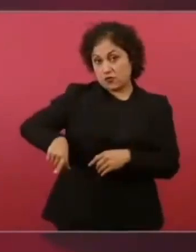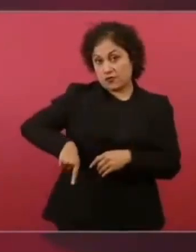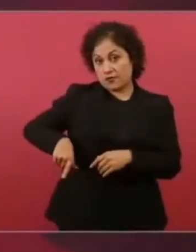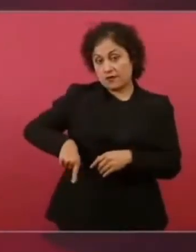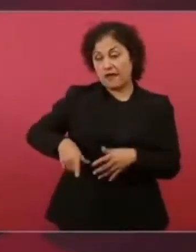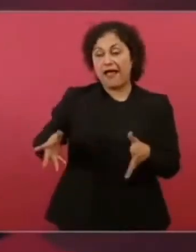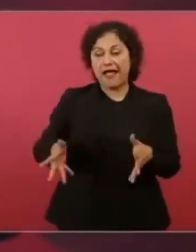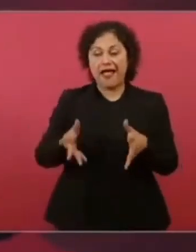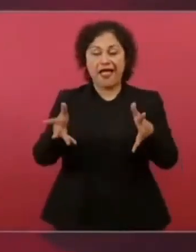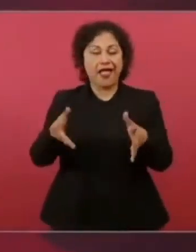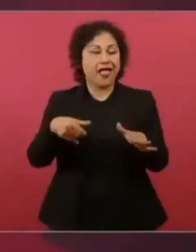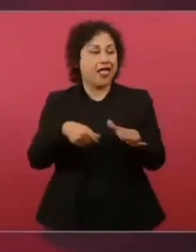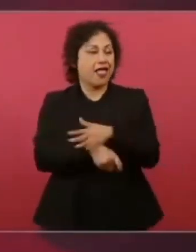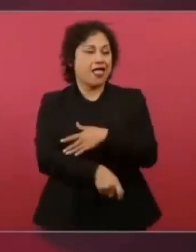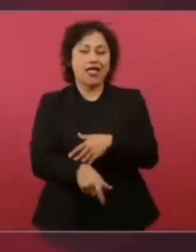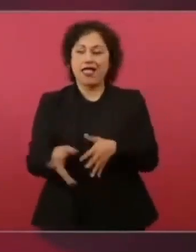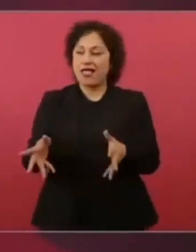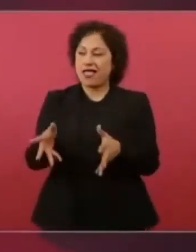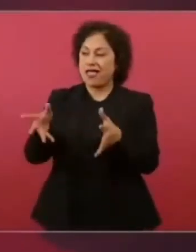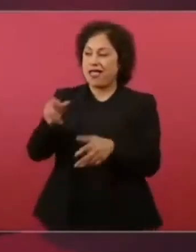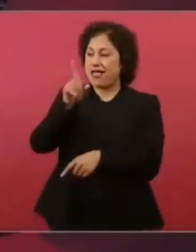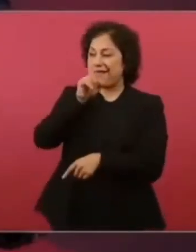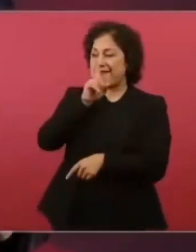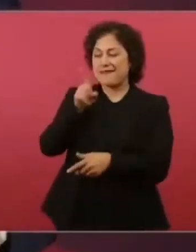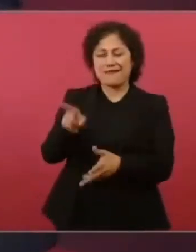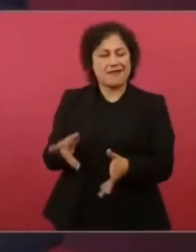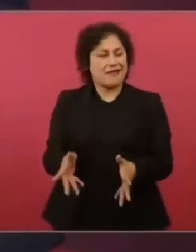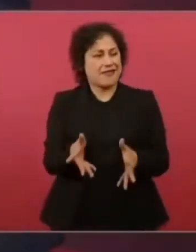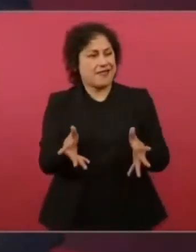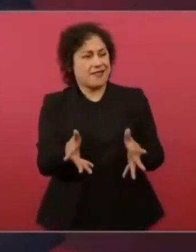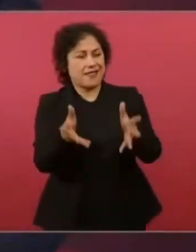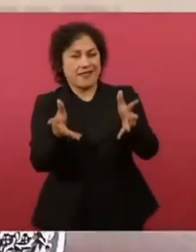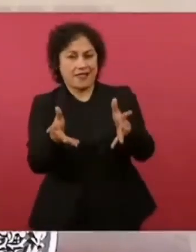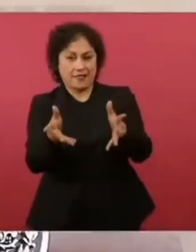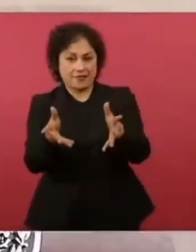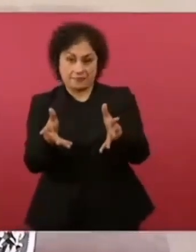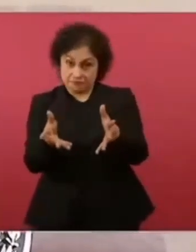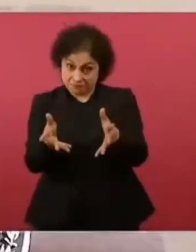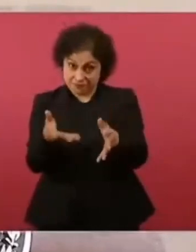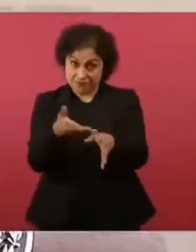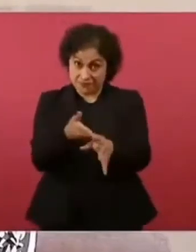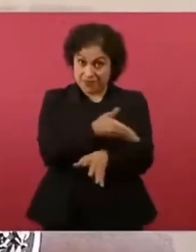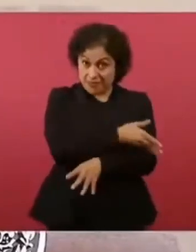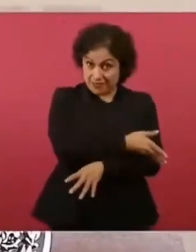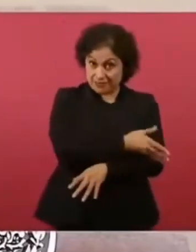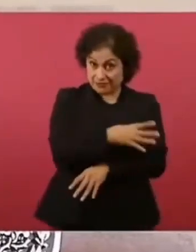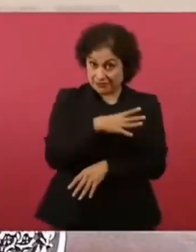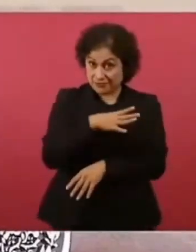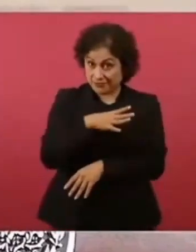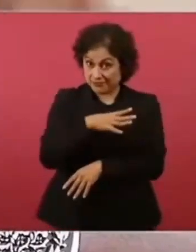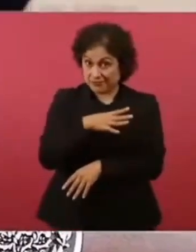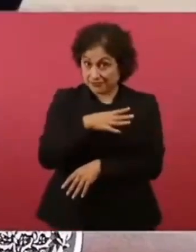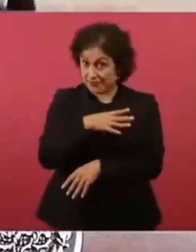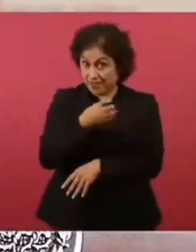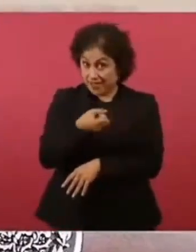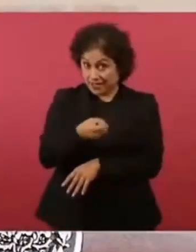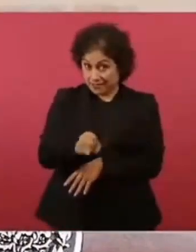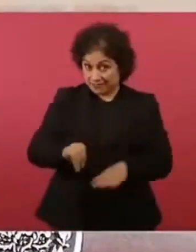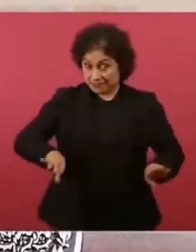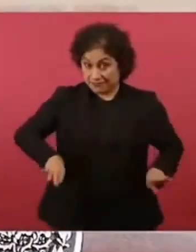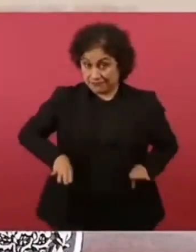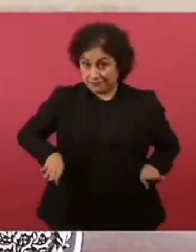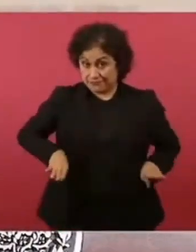se abren las puertas a la corrupción, como sucedía, pues entonces